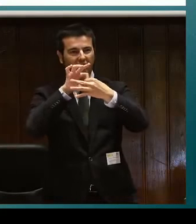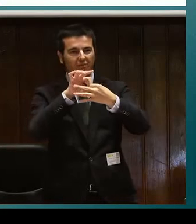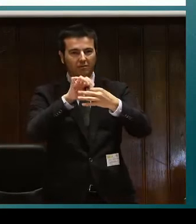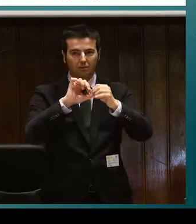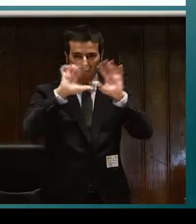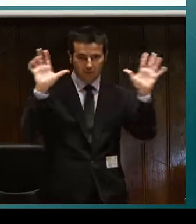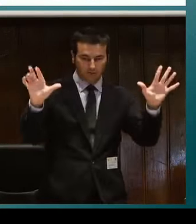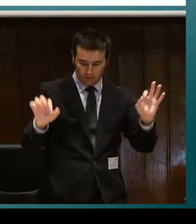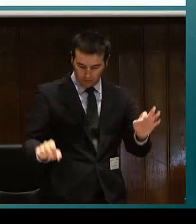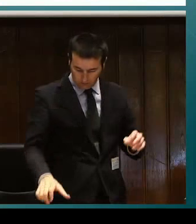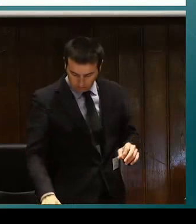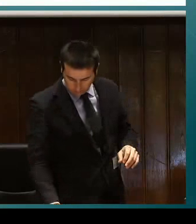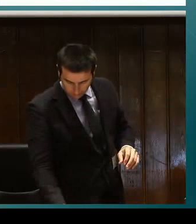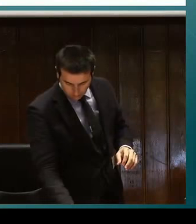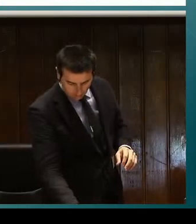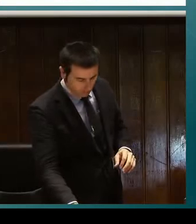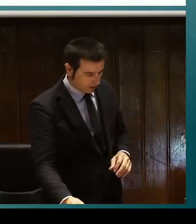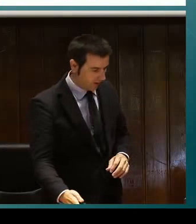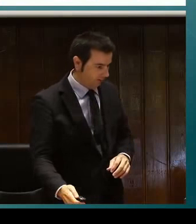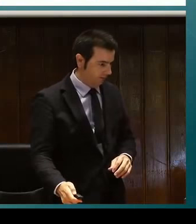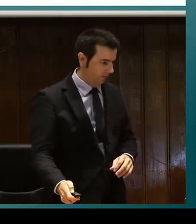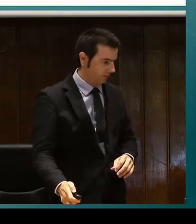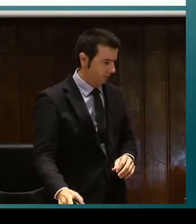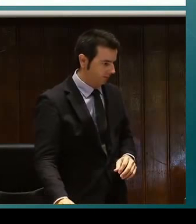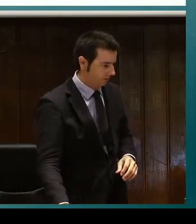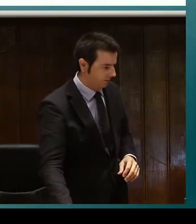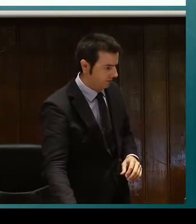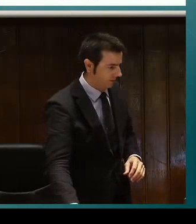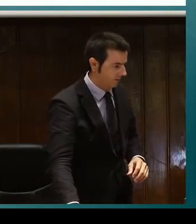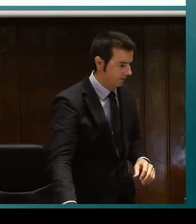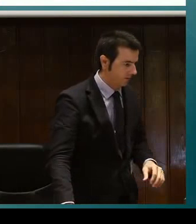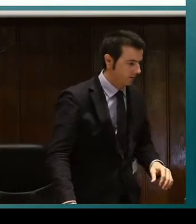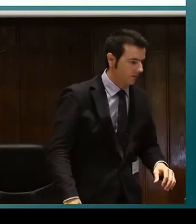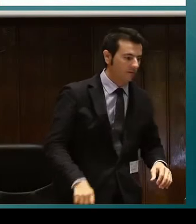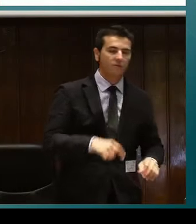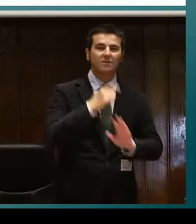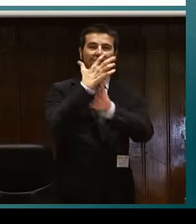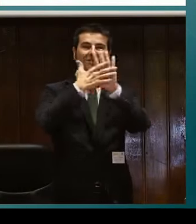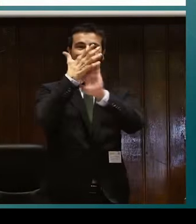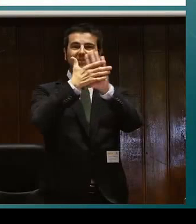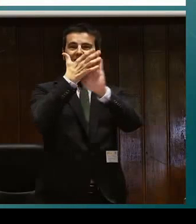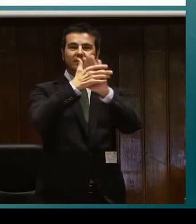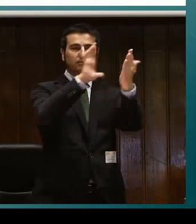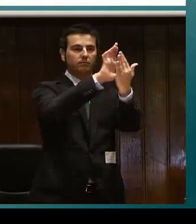manos y ejerciendo un ejercicio de empatía para imaginarme los signos que está haciendo y comprenderlos.